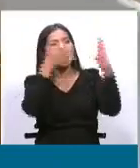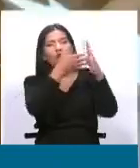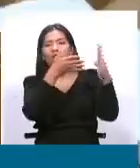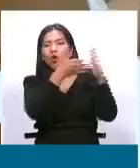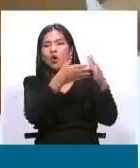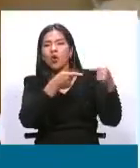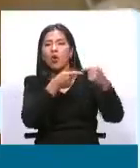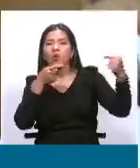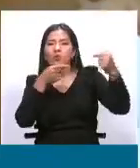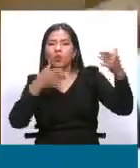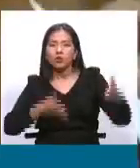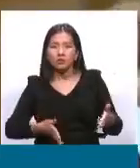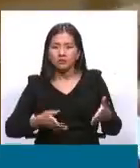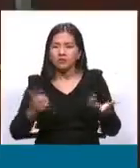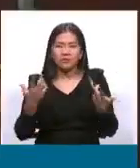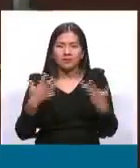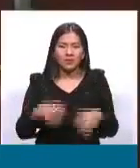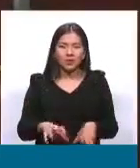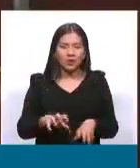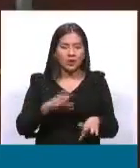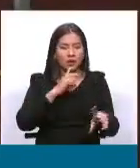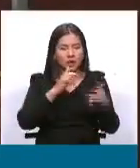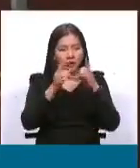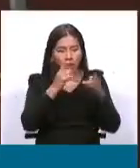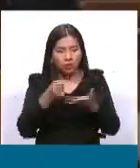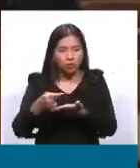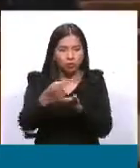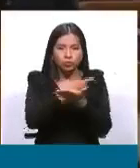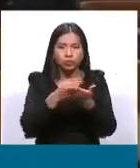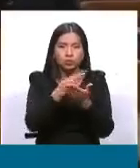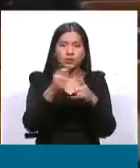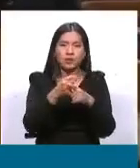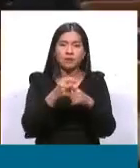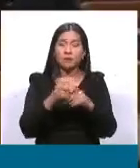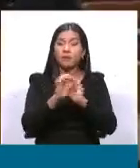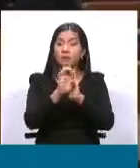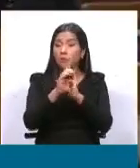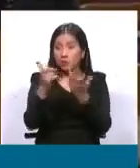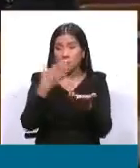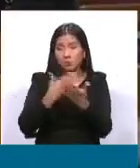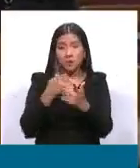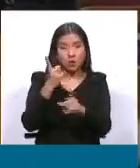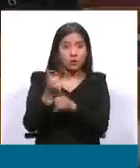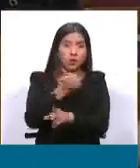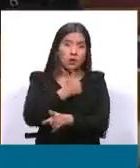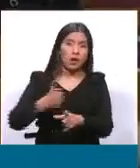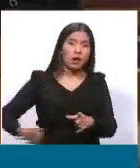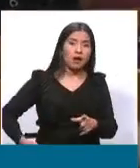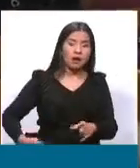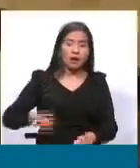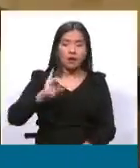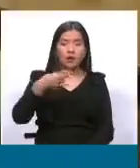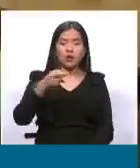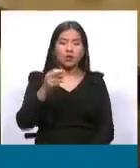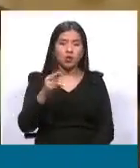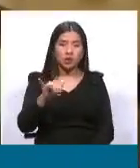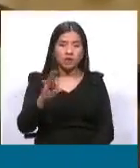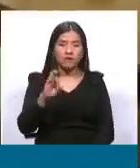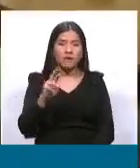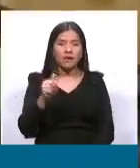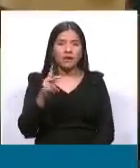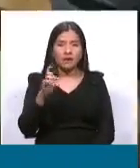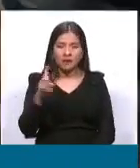sentarnos a discutir técnicamente, como lo demandó, por ejemplo, el alcalde Johnny Fernández. El segundo punto que me parece